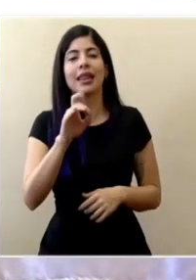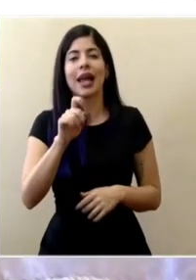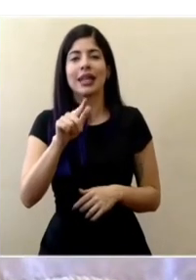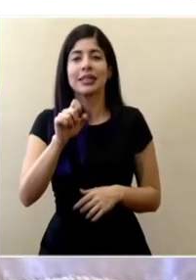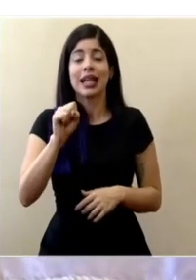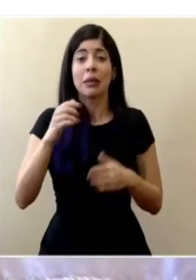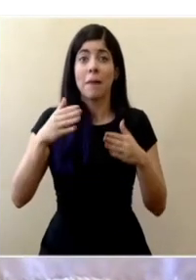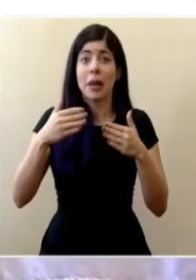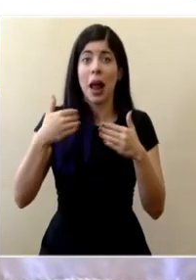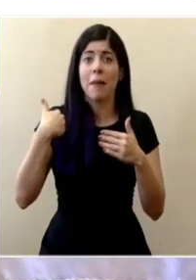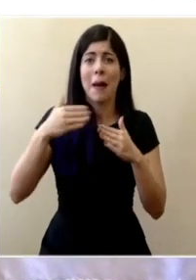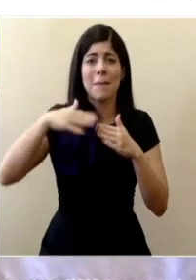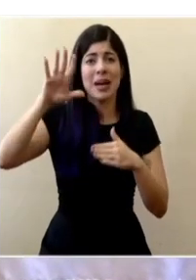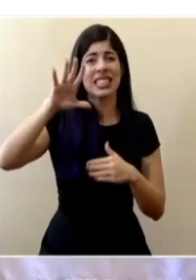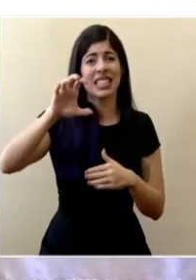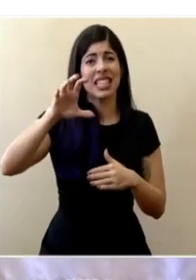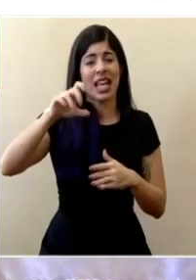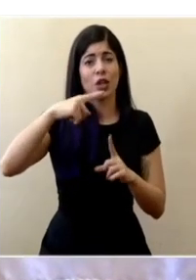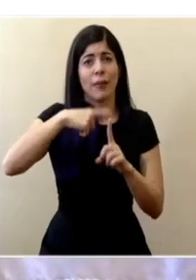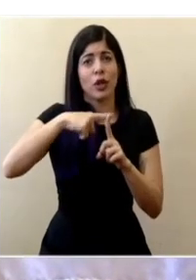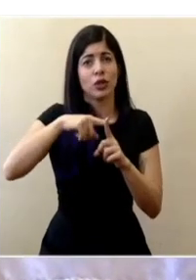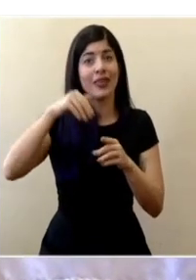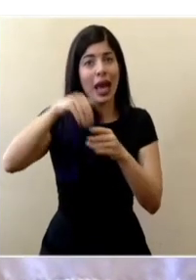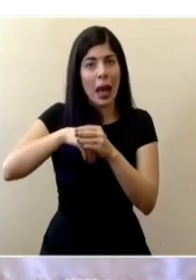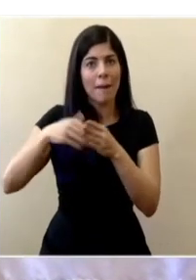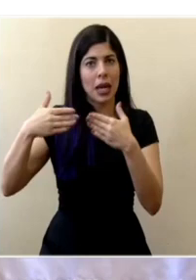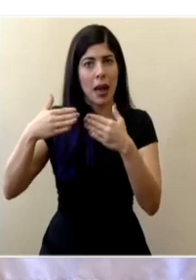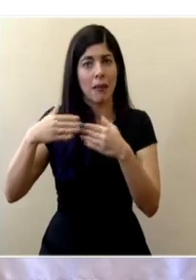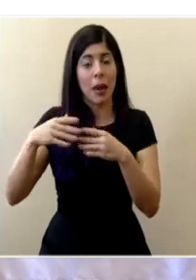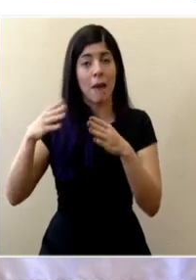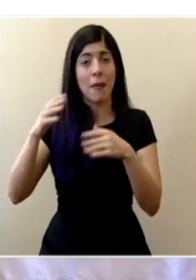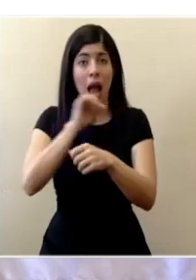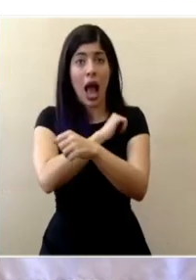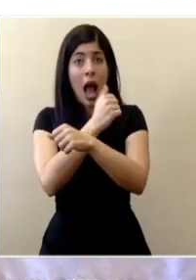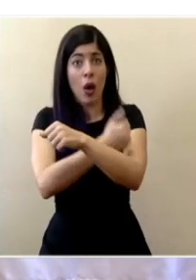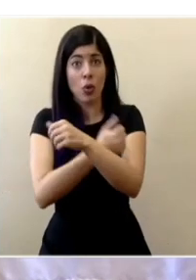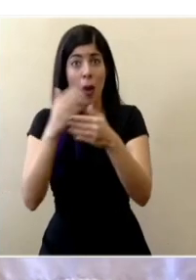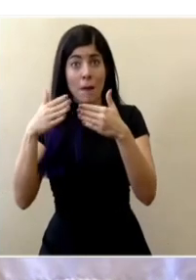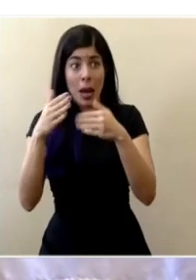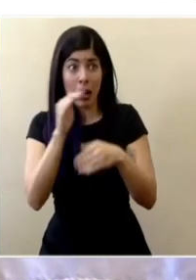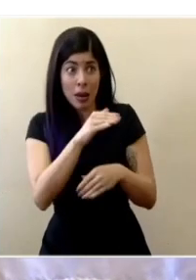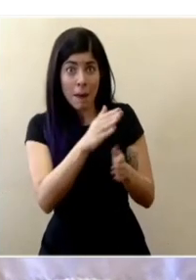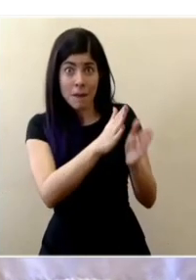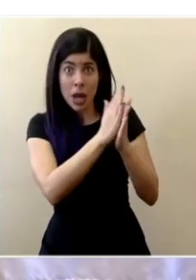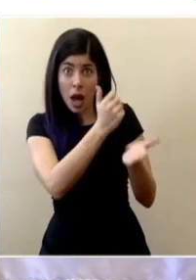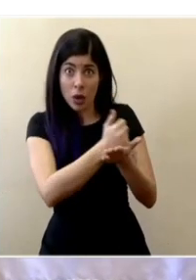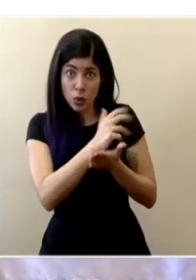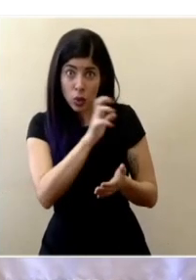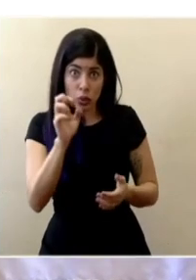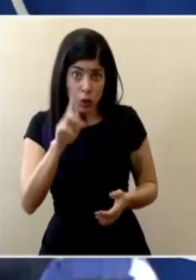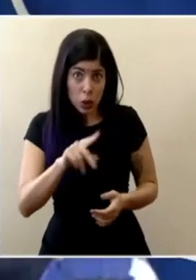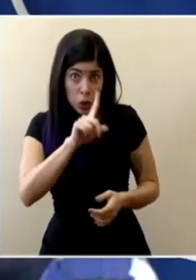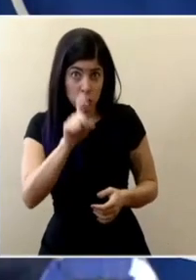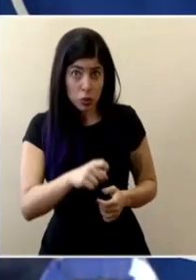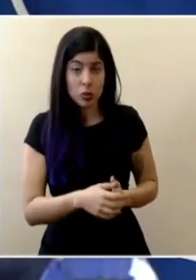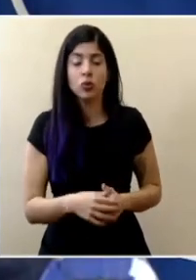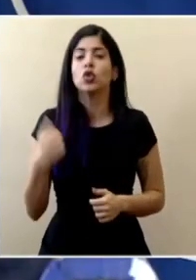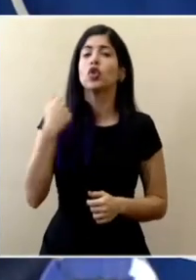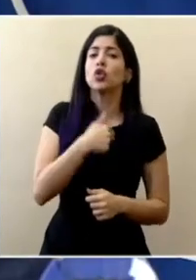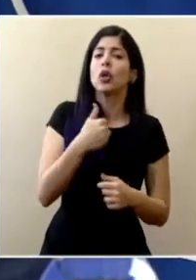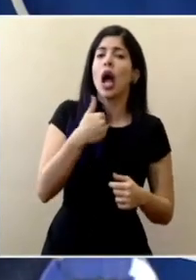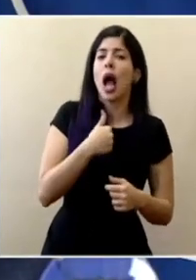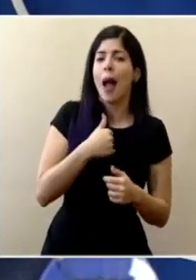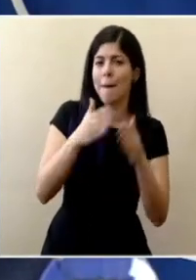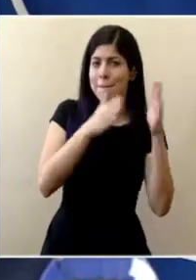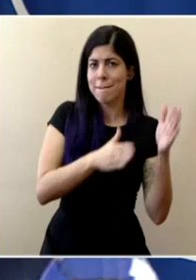Panamá reporta más de 500 casos positivos ¿autoridades panameñas le han pedido ayuda al Ministerio de Salud en Costa Rica? Hemos hecho el plan de